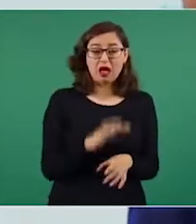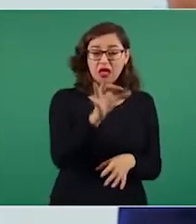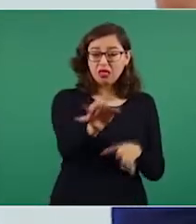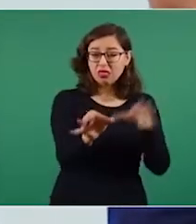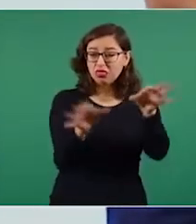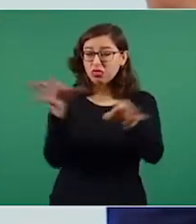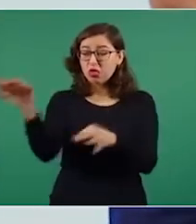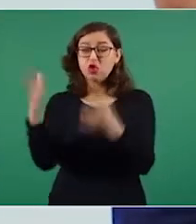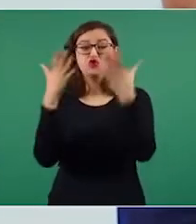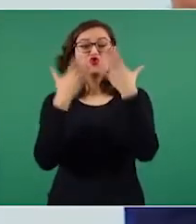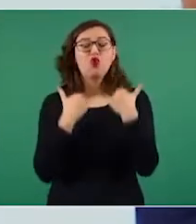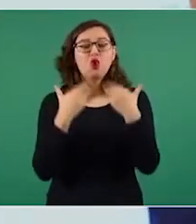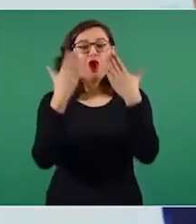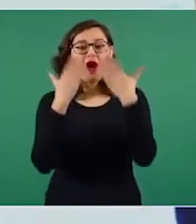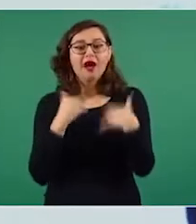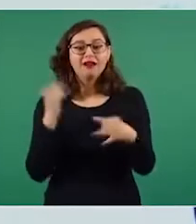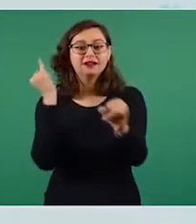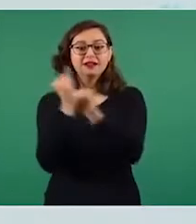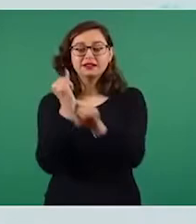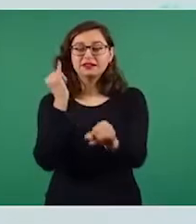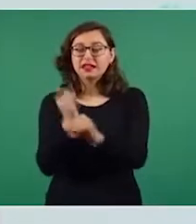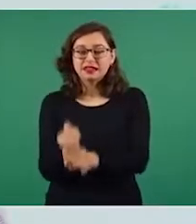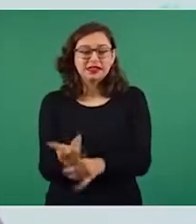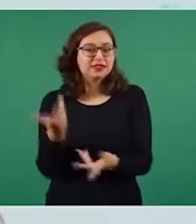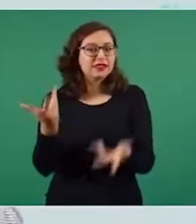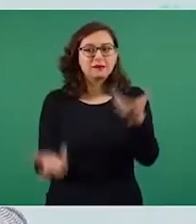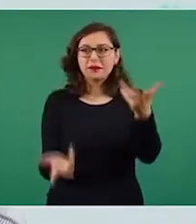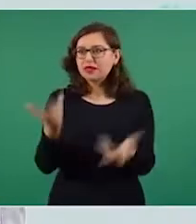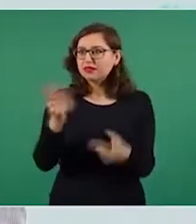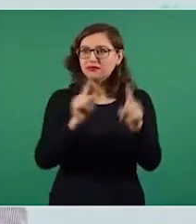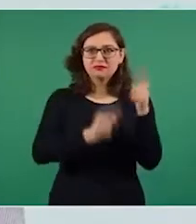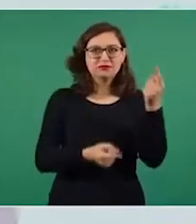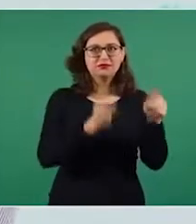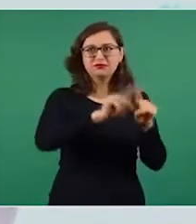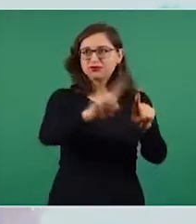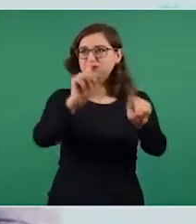la localidad y la extensión de jornada de aplicación.